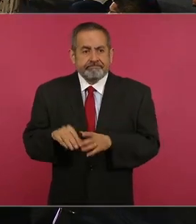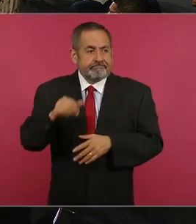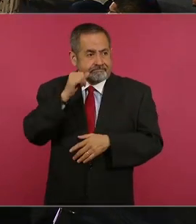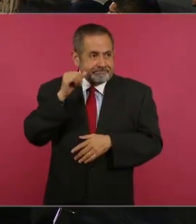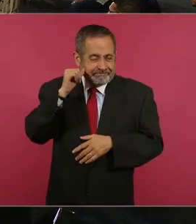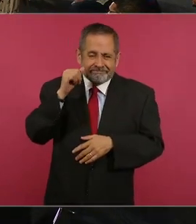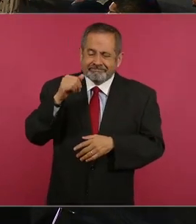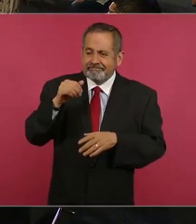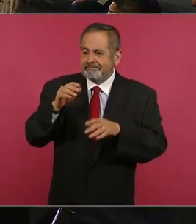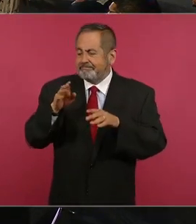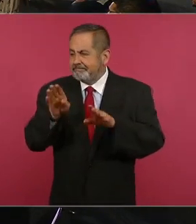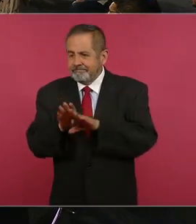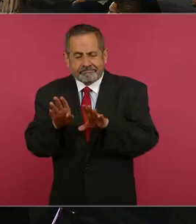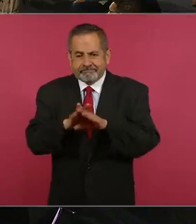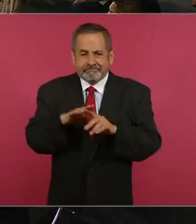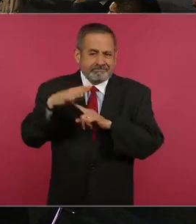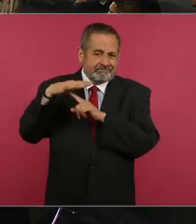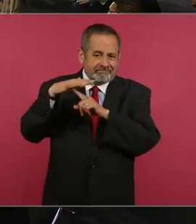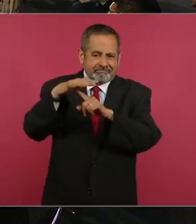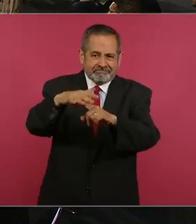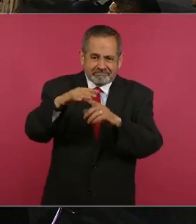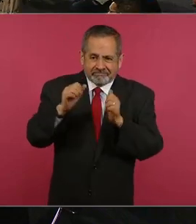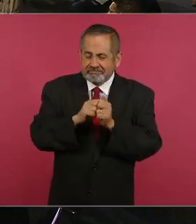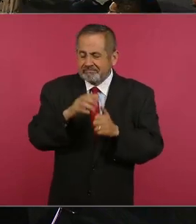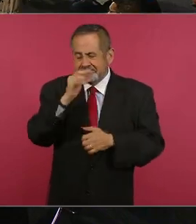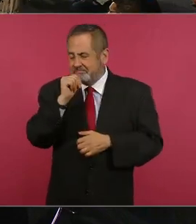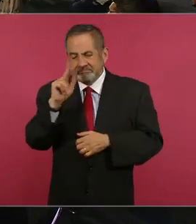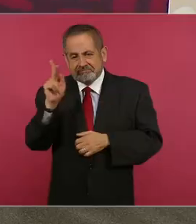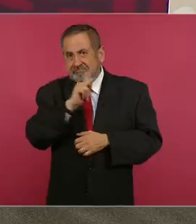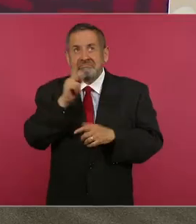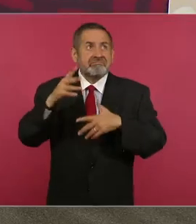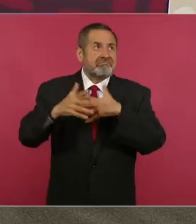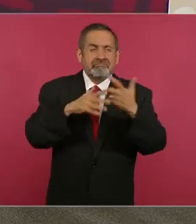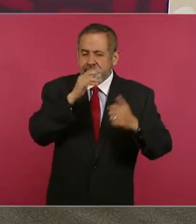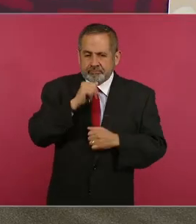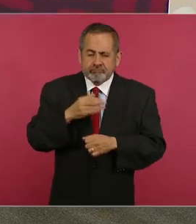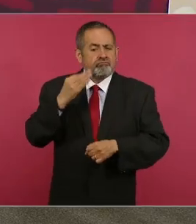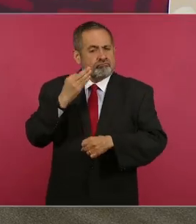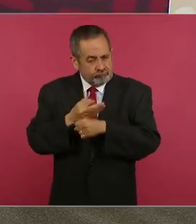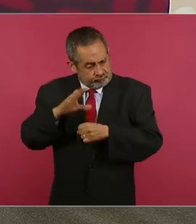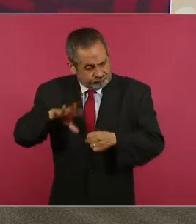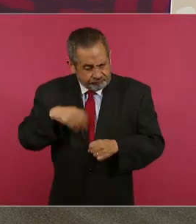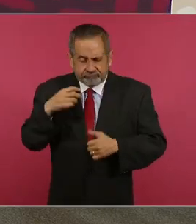los equipos que tenemos ya es prácticamente imposible, pero hoy nos recuperamos, señor presidente.